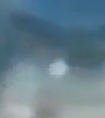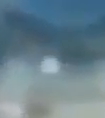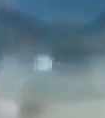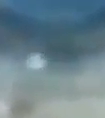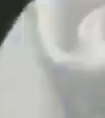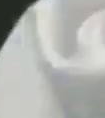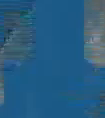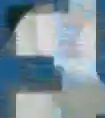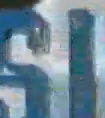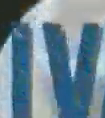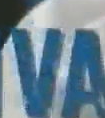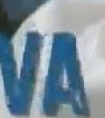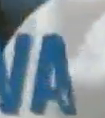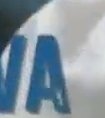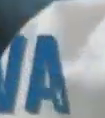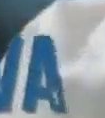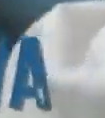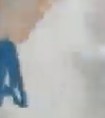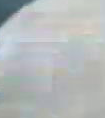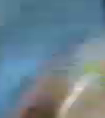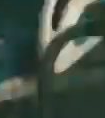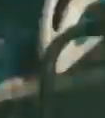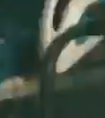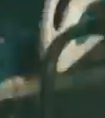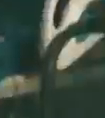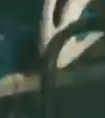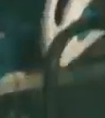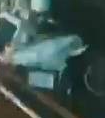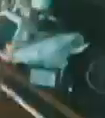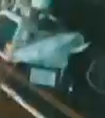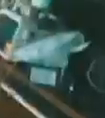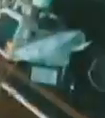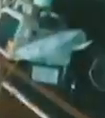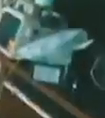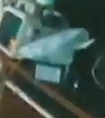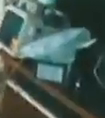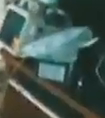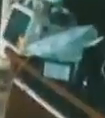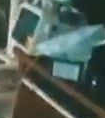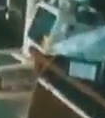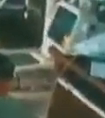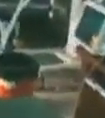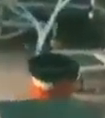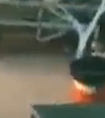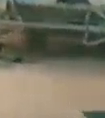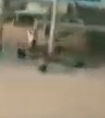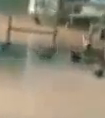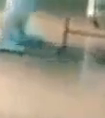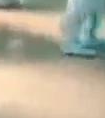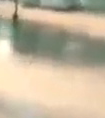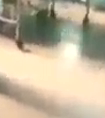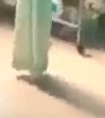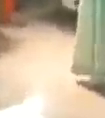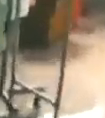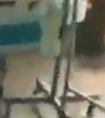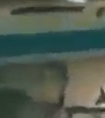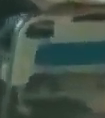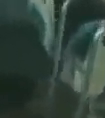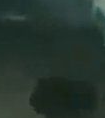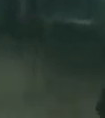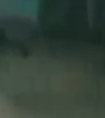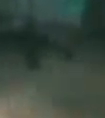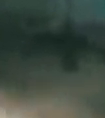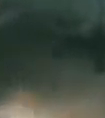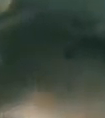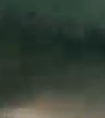variante delta es más agresiva complica más la condición médica y afecta a todos los contagiados